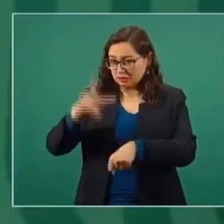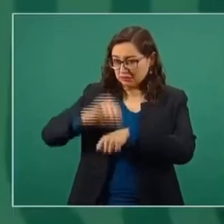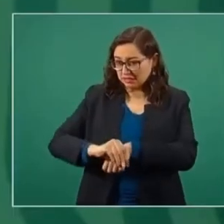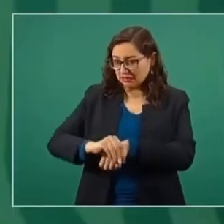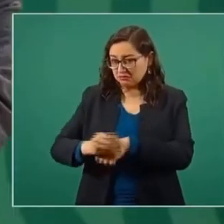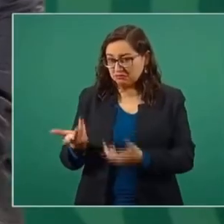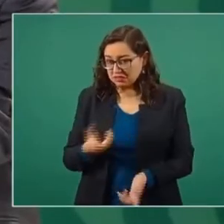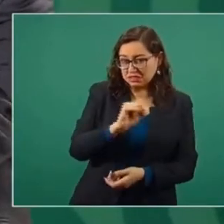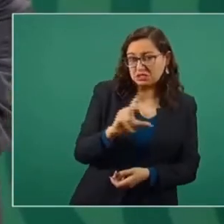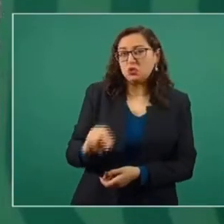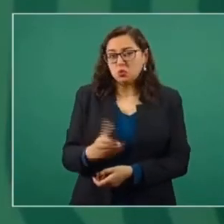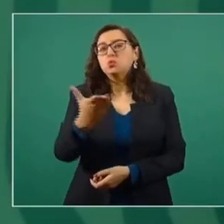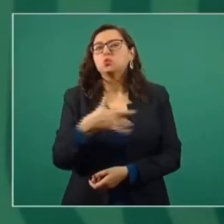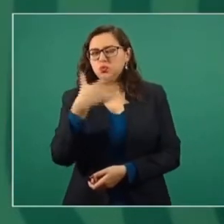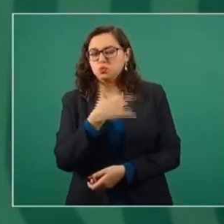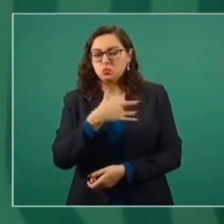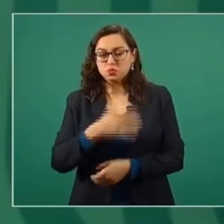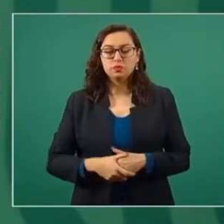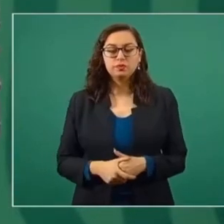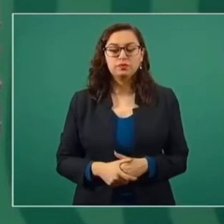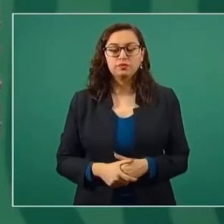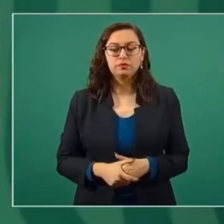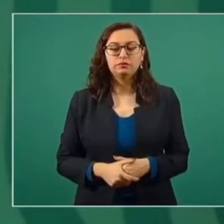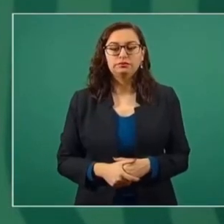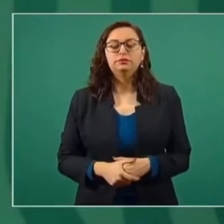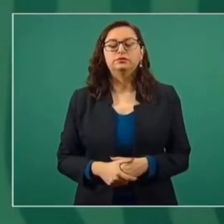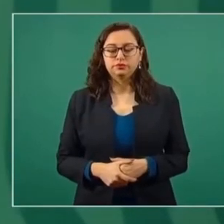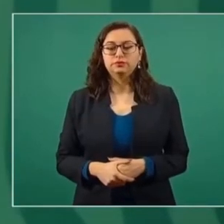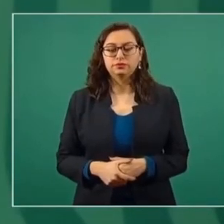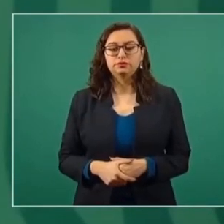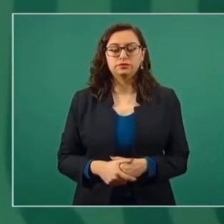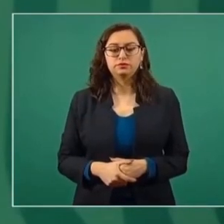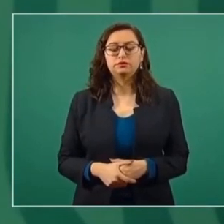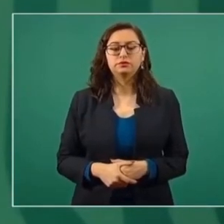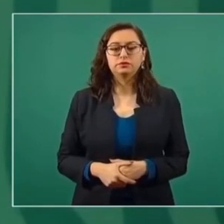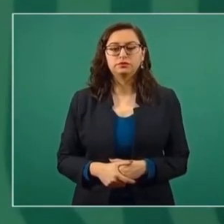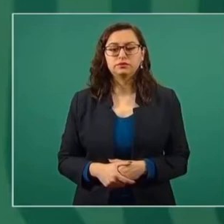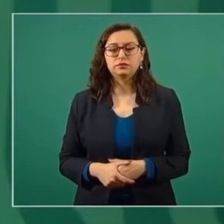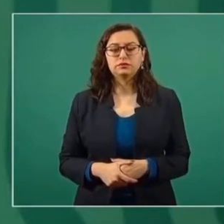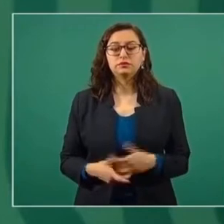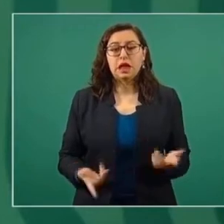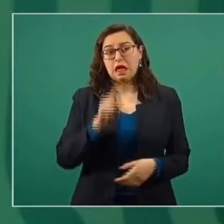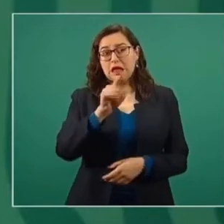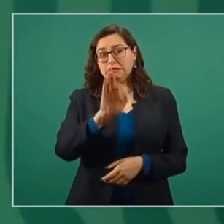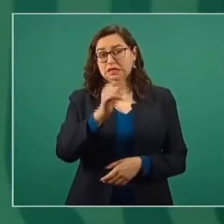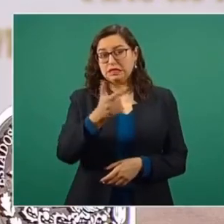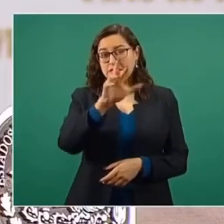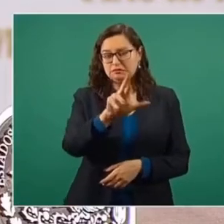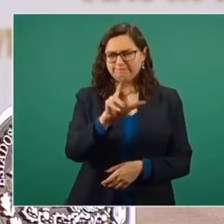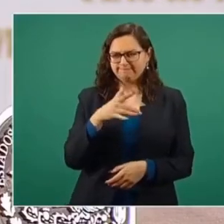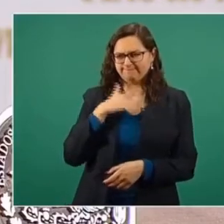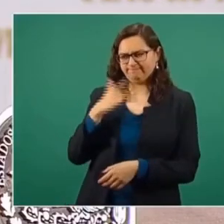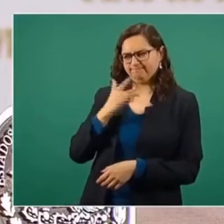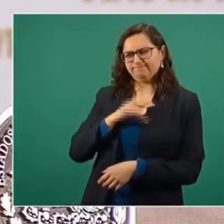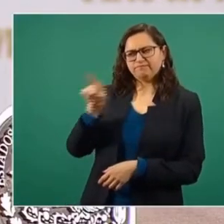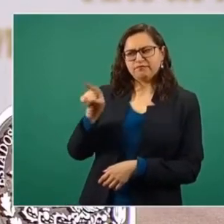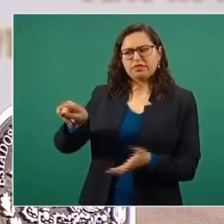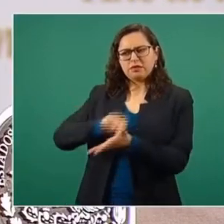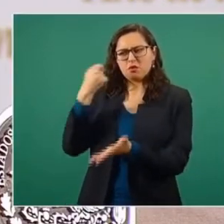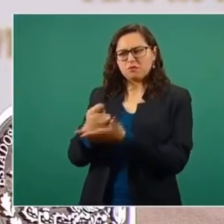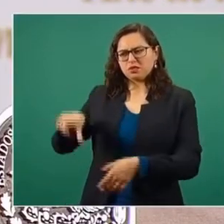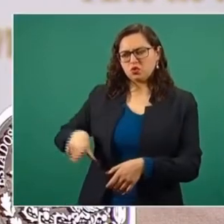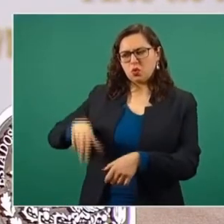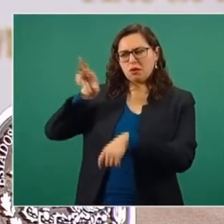Miren, este asunto de la solicitud de la Fiscalía para quitarle el fuero al gobernador de Tamaulipas,